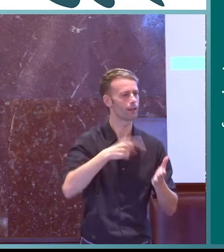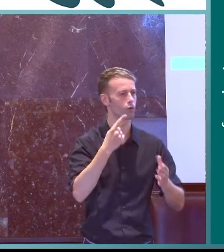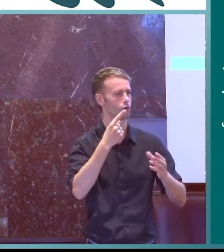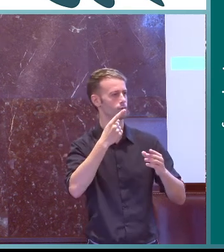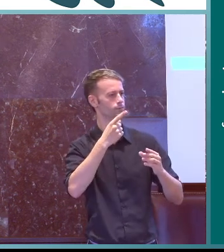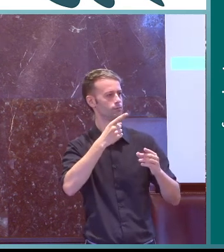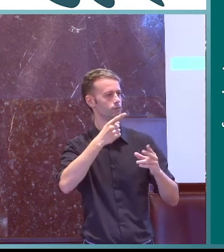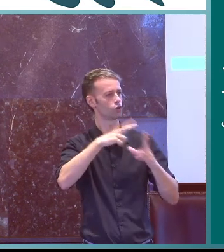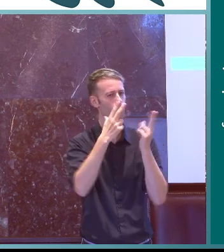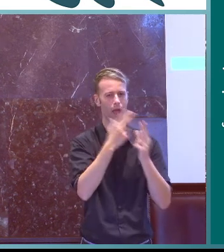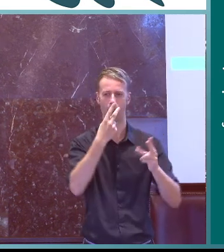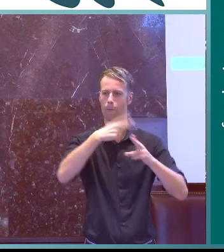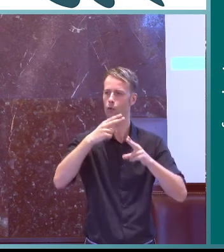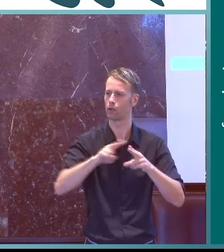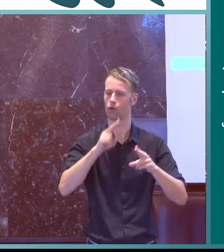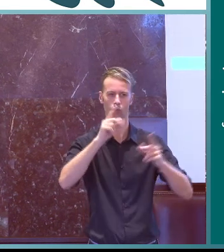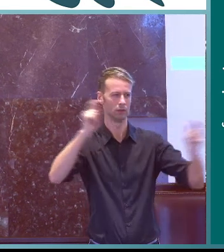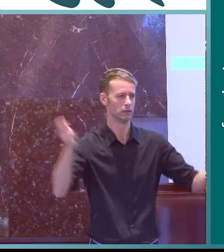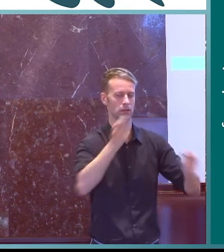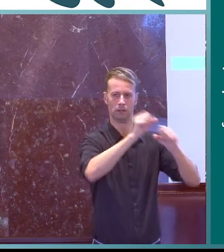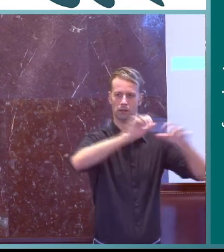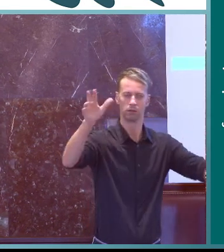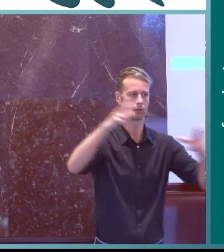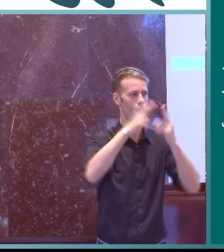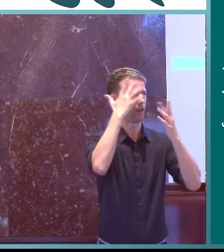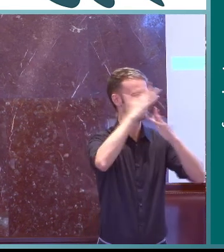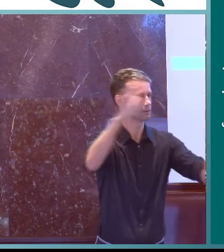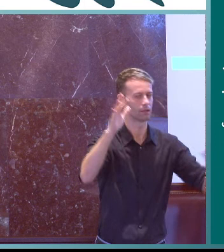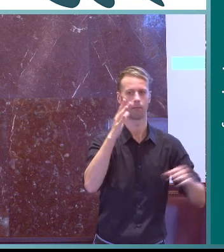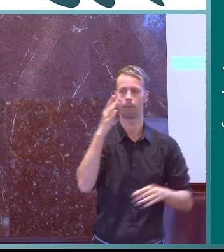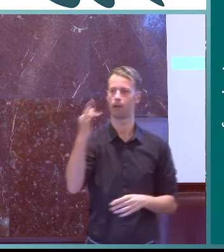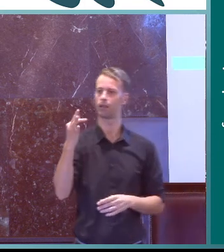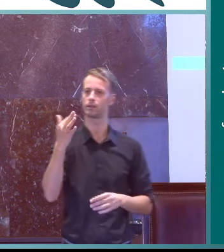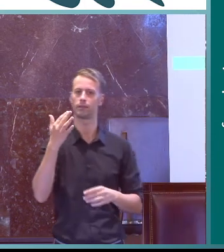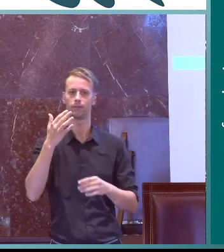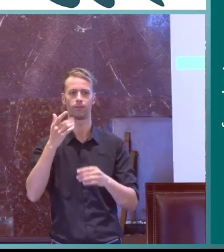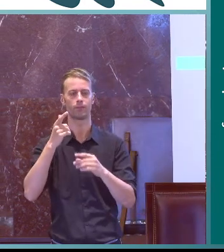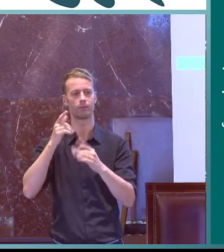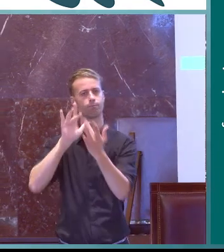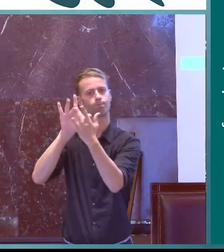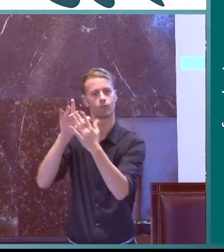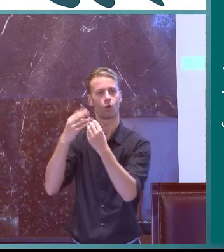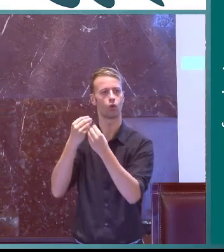viene realizando de reivindicativo social político de difusión de sensibilización